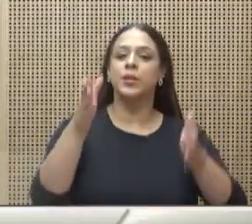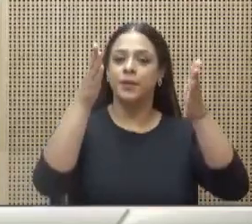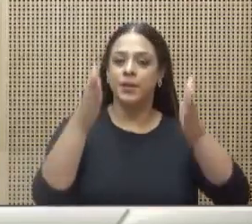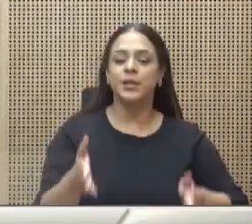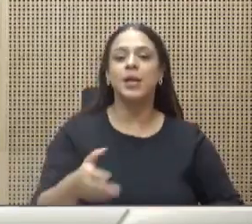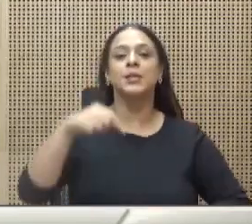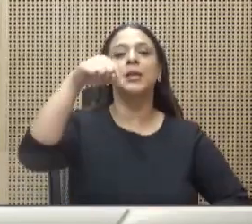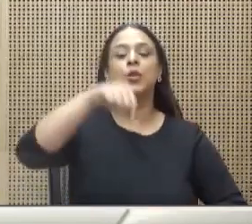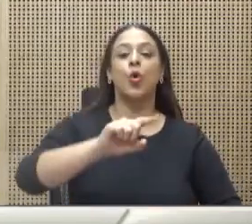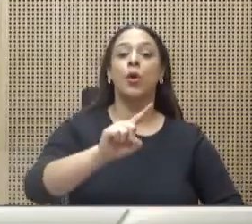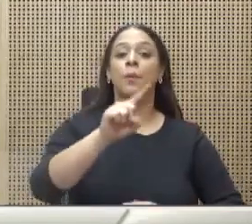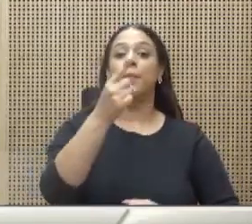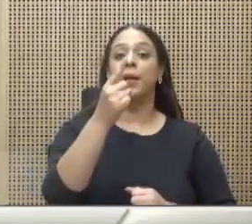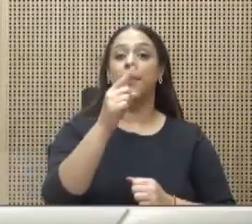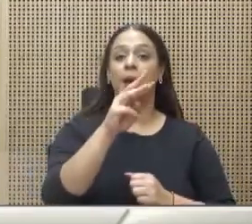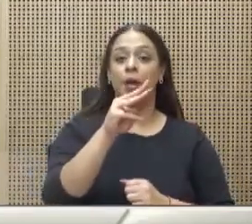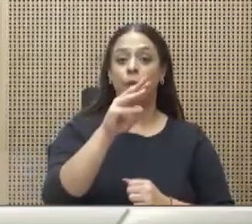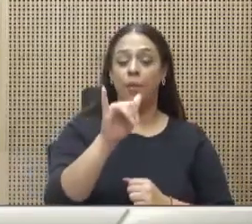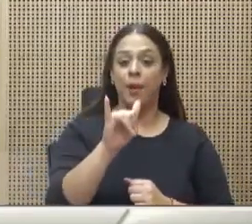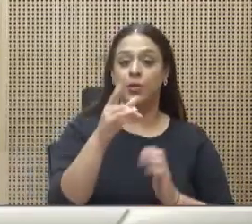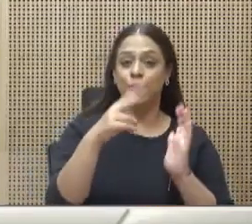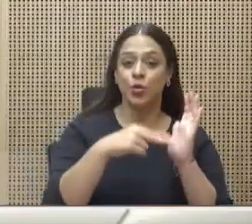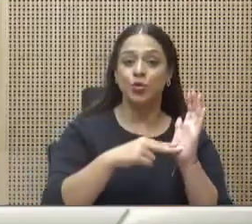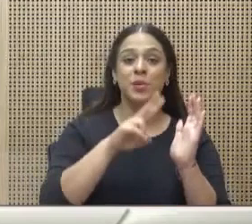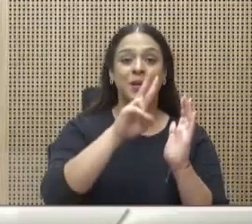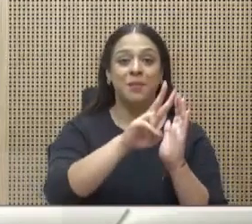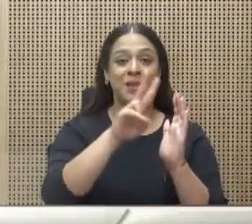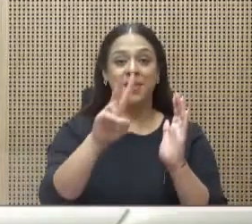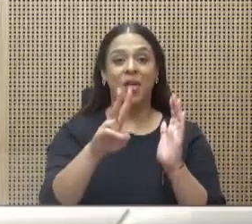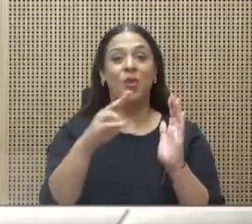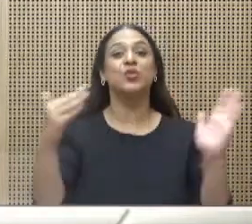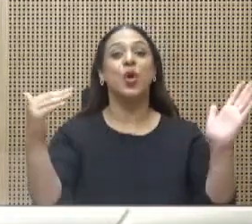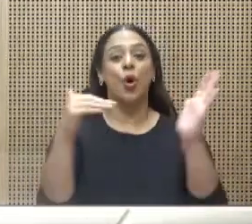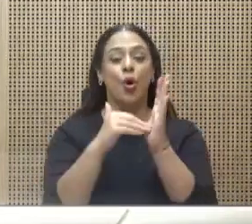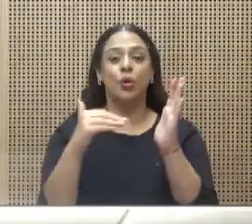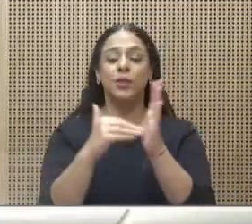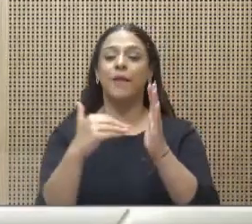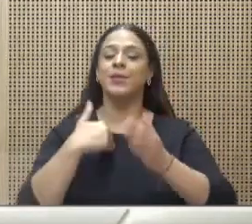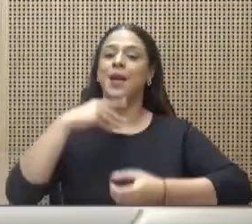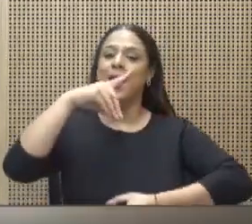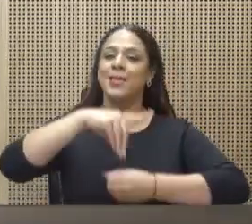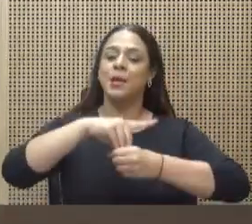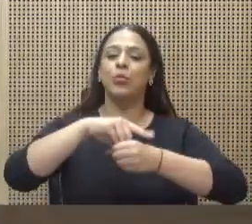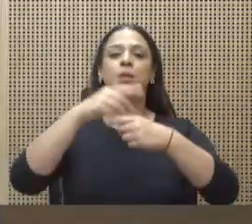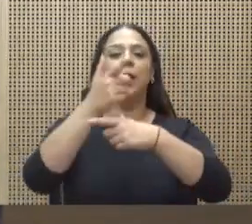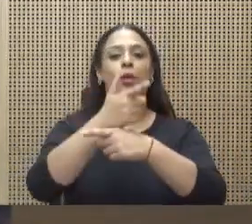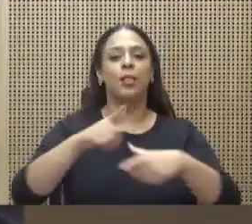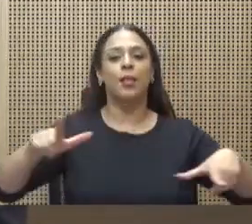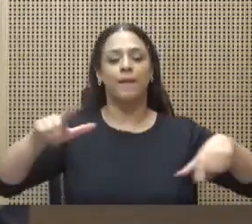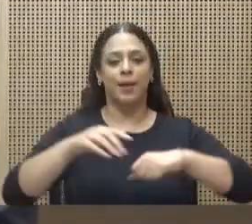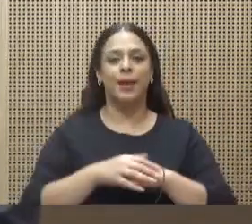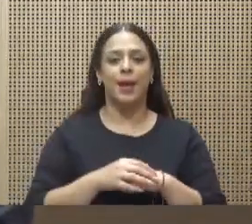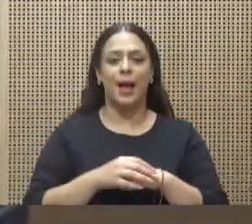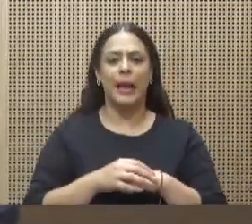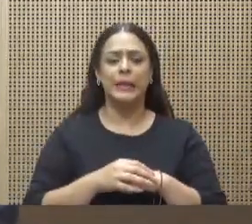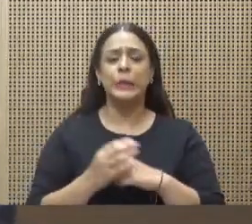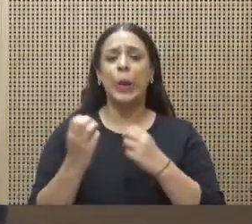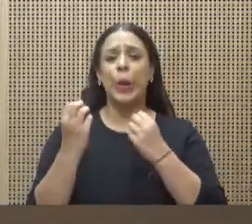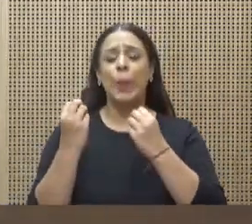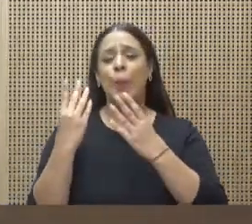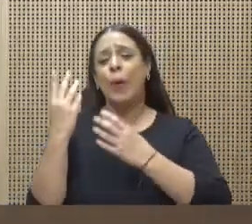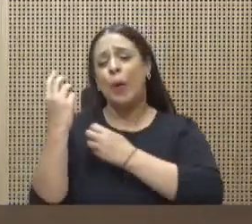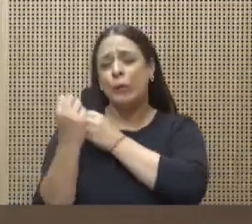diputados liberales en la Asamblea Legislativa. Después de décadas de estatismo rampante y de estancamiento y